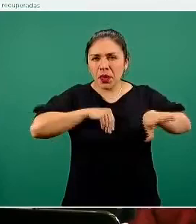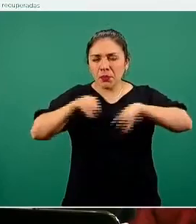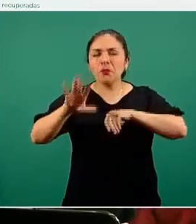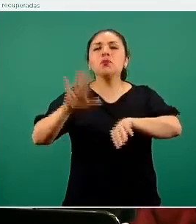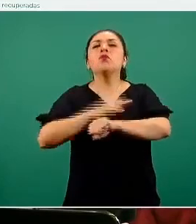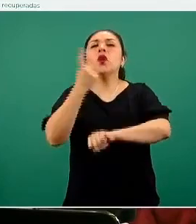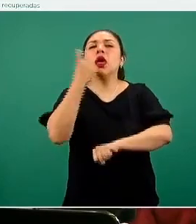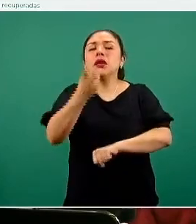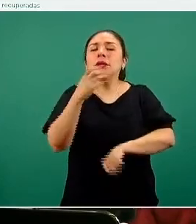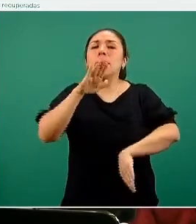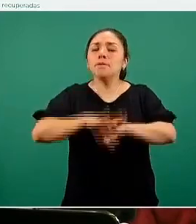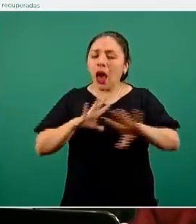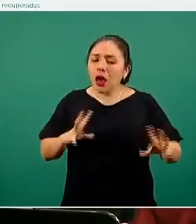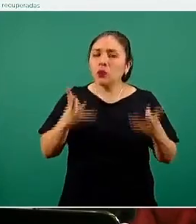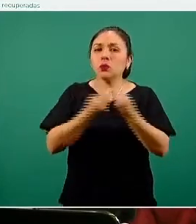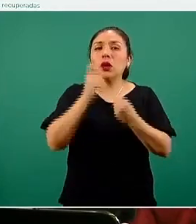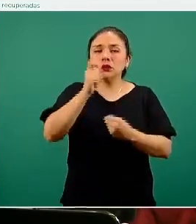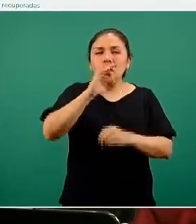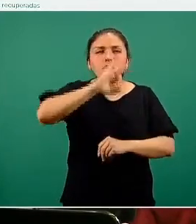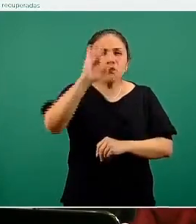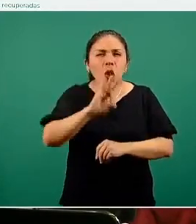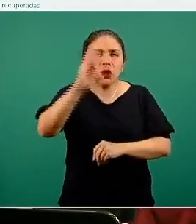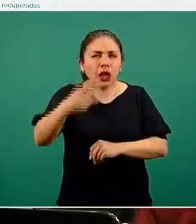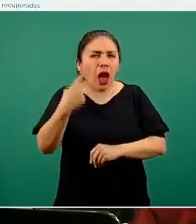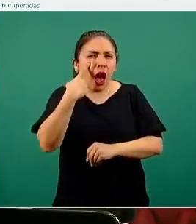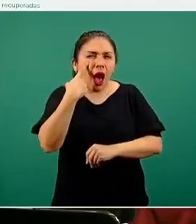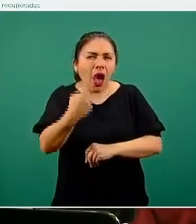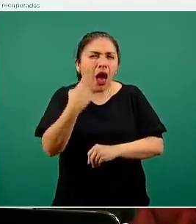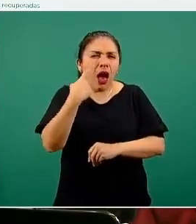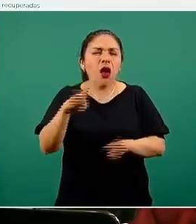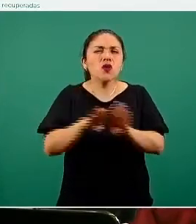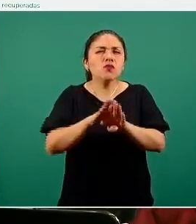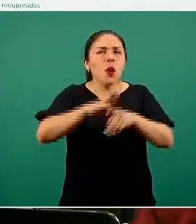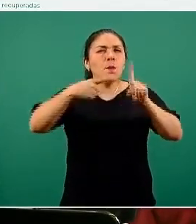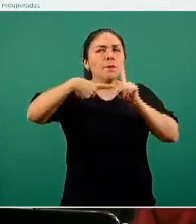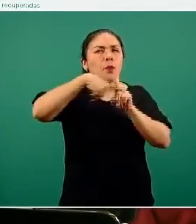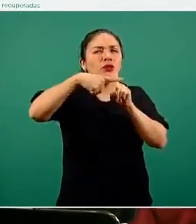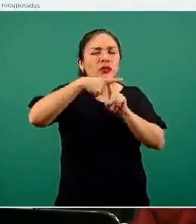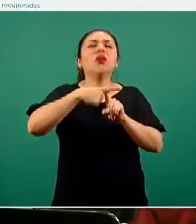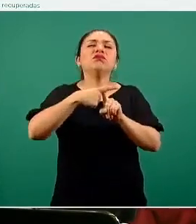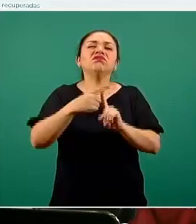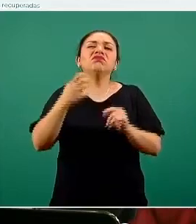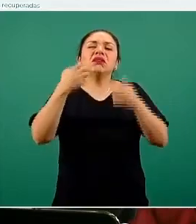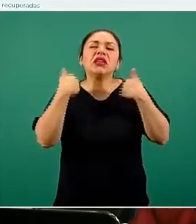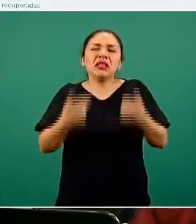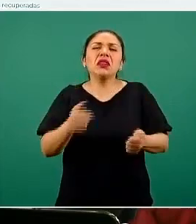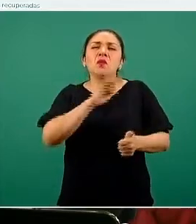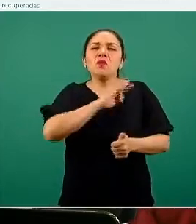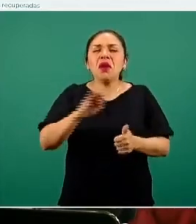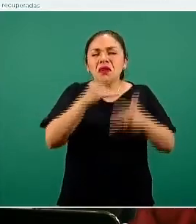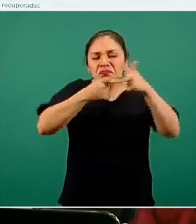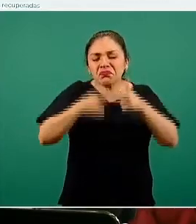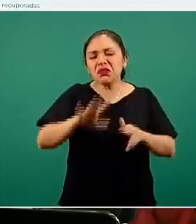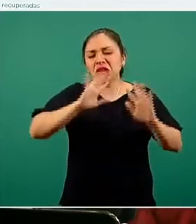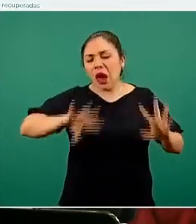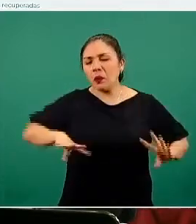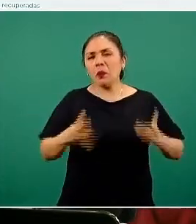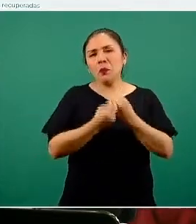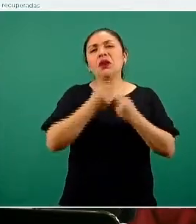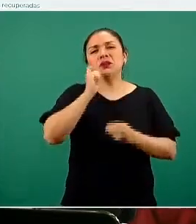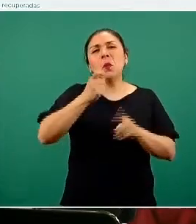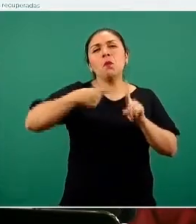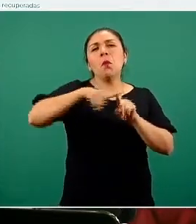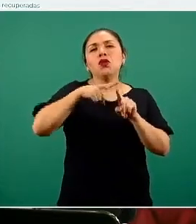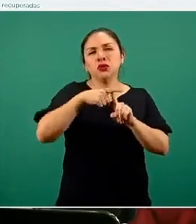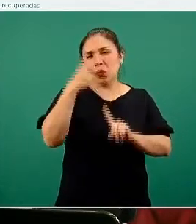agregamos las personas que, por porcentaje de positividad, pudieran también ya hacer casos en este momento de COVID-19